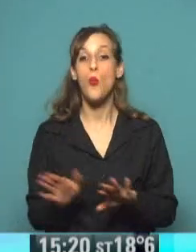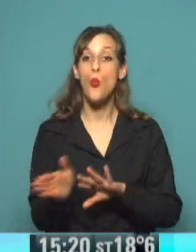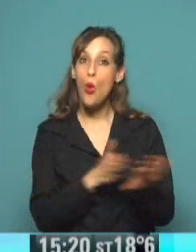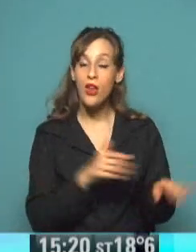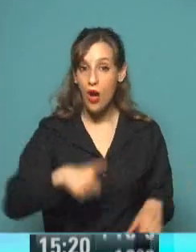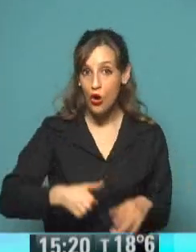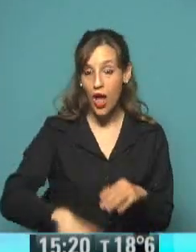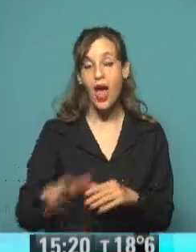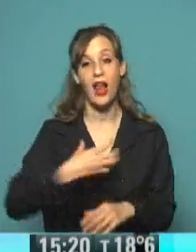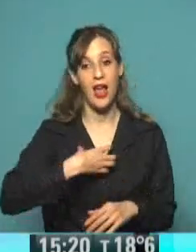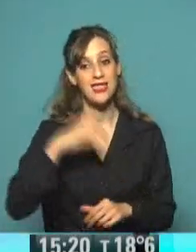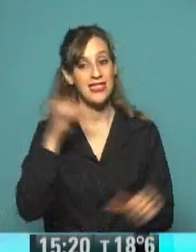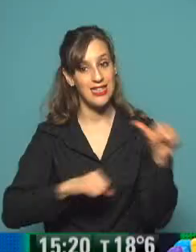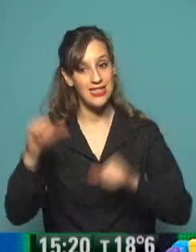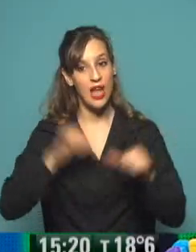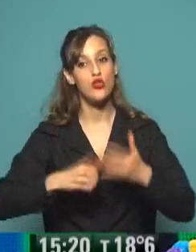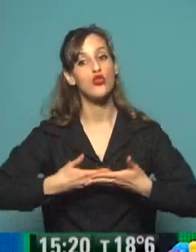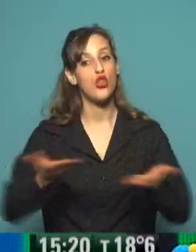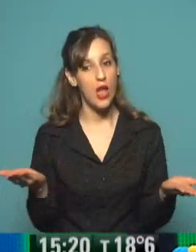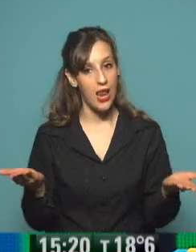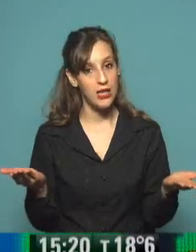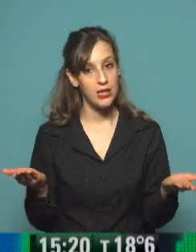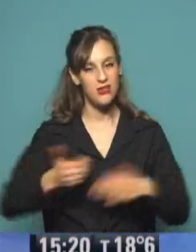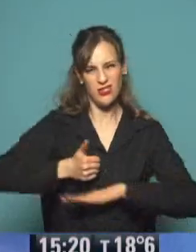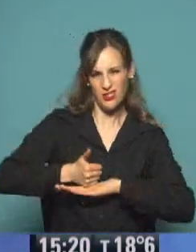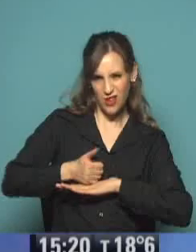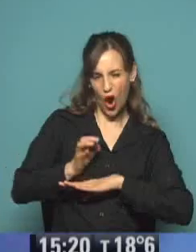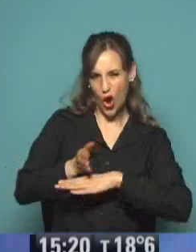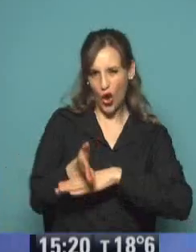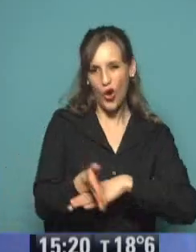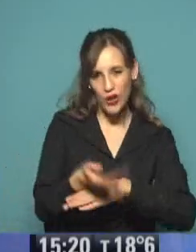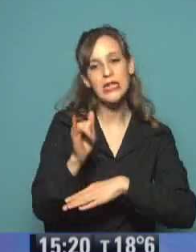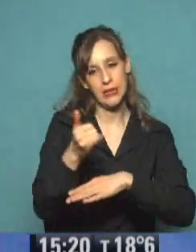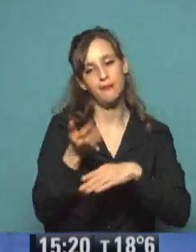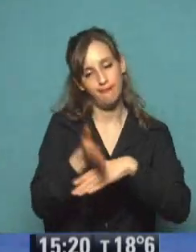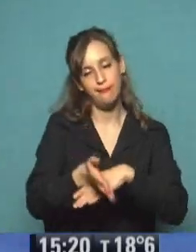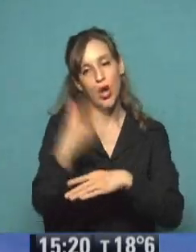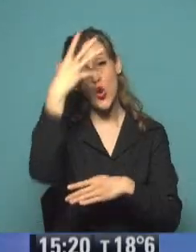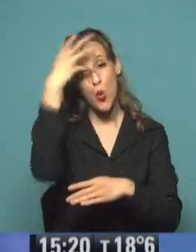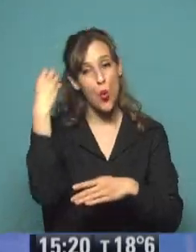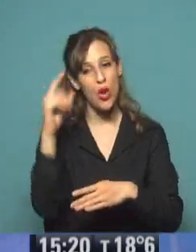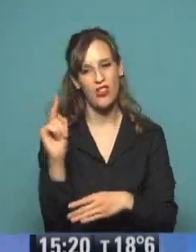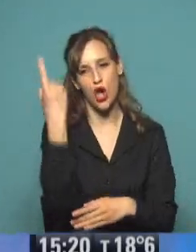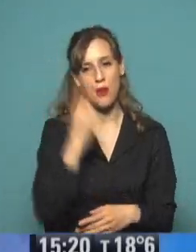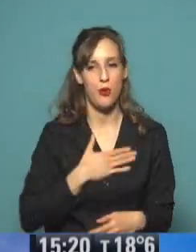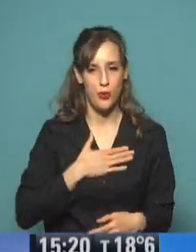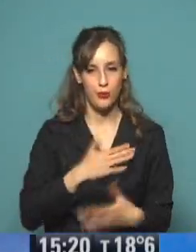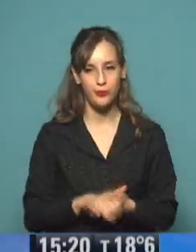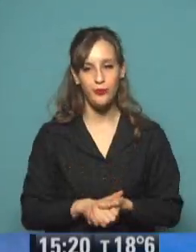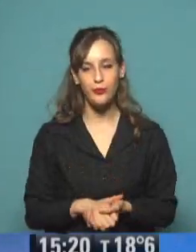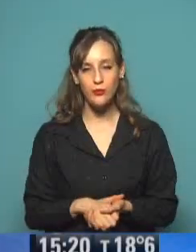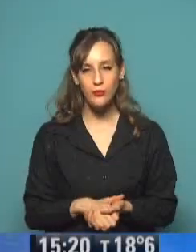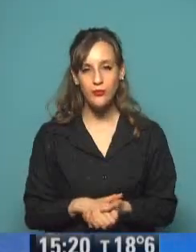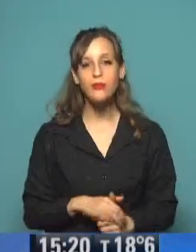clase de ciencias sociales del día de hoy. ¿La hacemos de acá o vamos por allá? Vamos creo que vamos. Vengan, vengan. Llegamos sola, Nuria. Venga, estoy muy lejos. Me